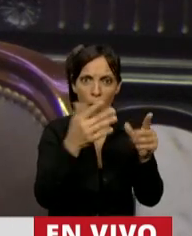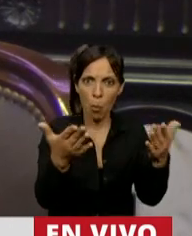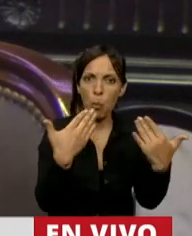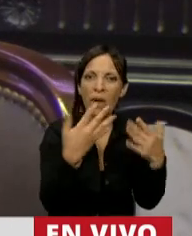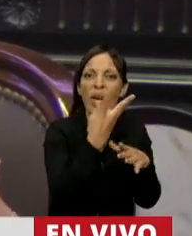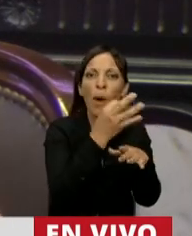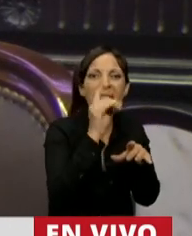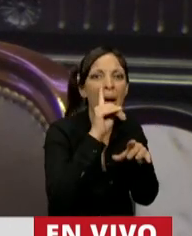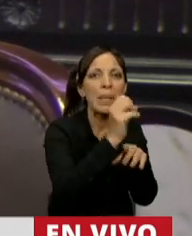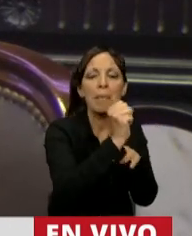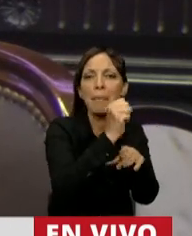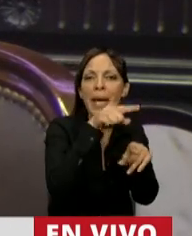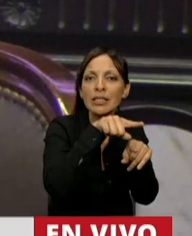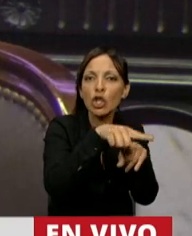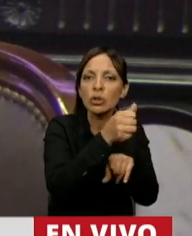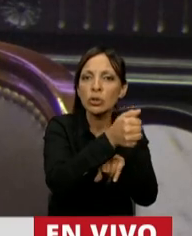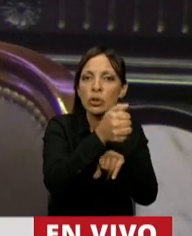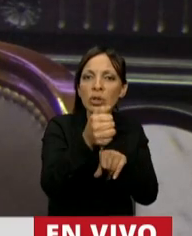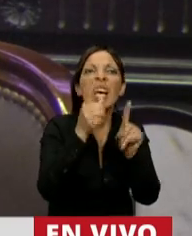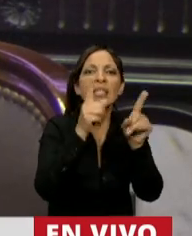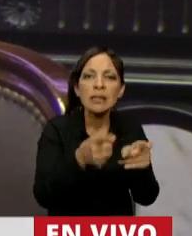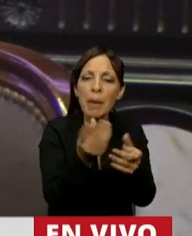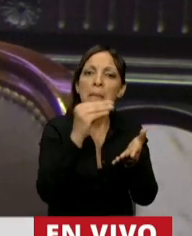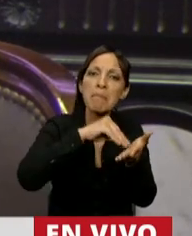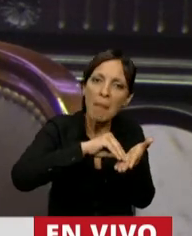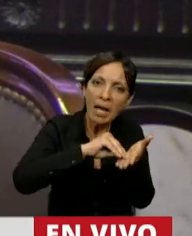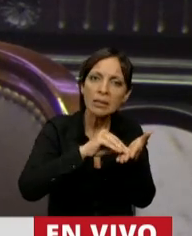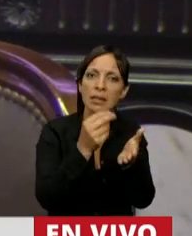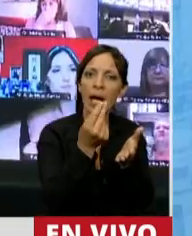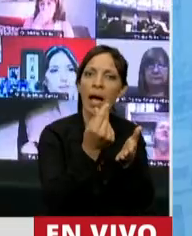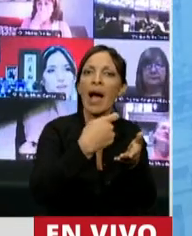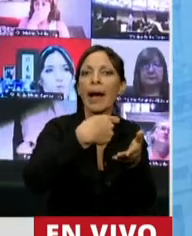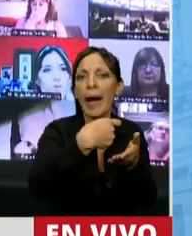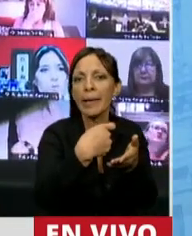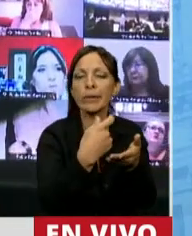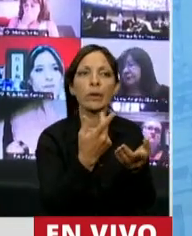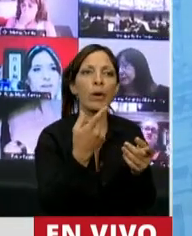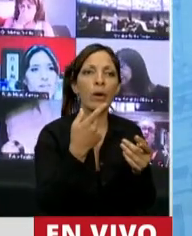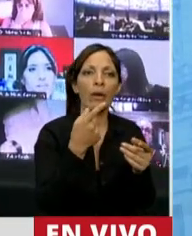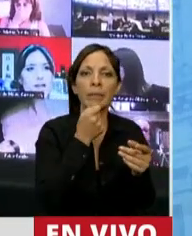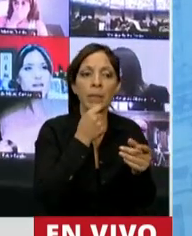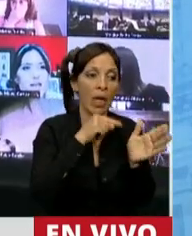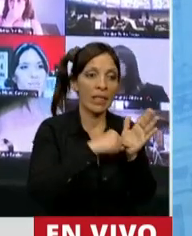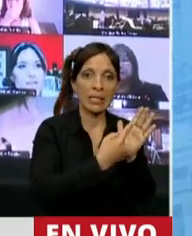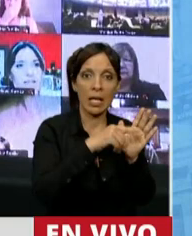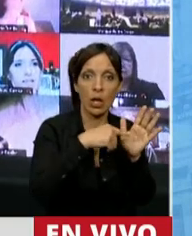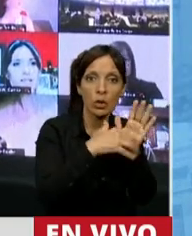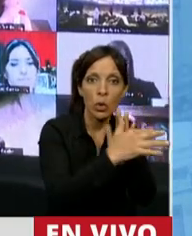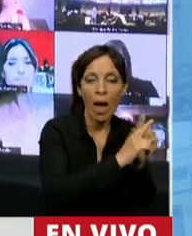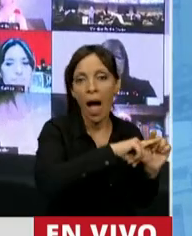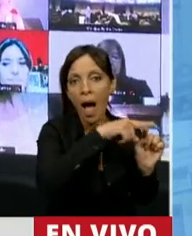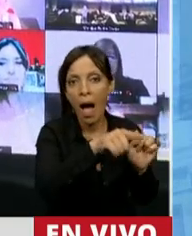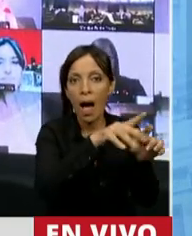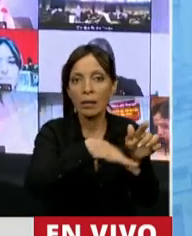pesos y que todavía encima se le tiene que sumar el costo de lo que significa trasladarse hasta el centro de la ciudad, que